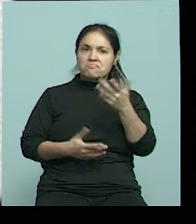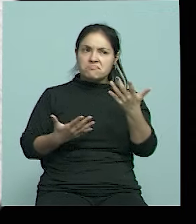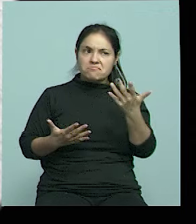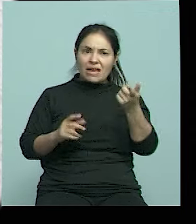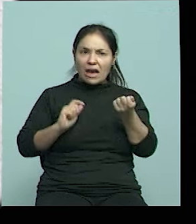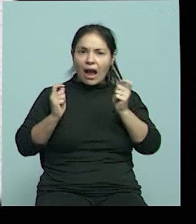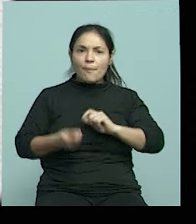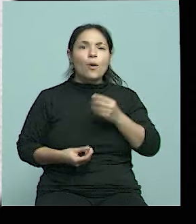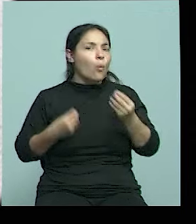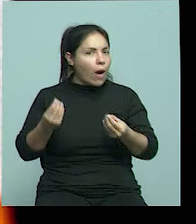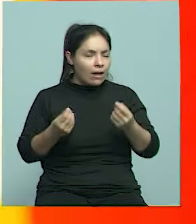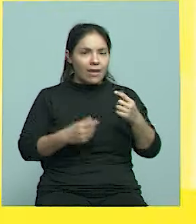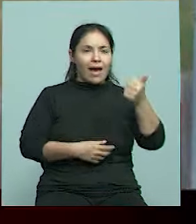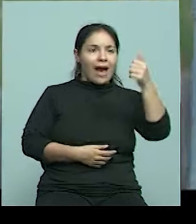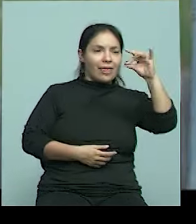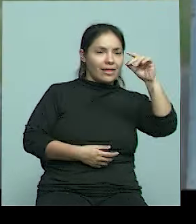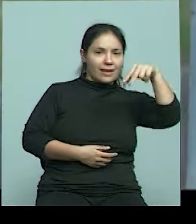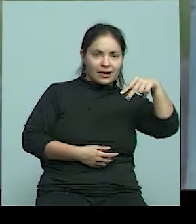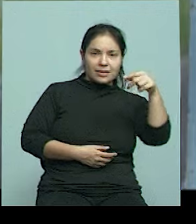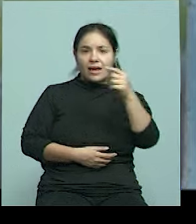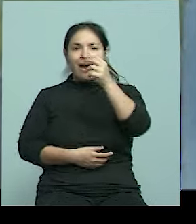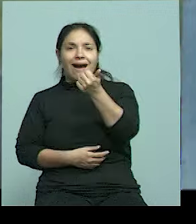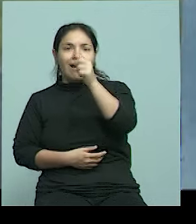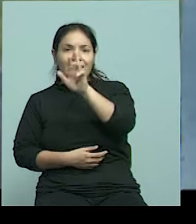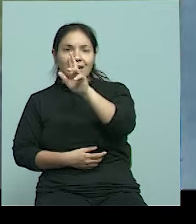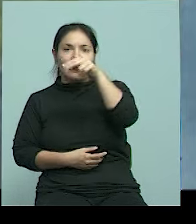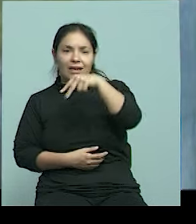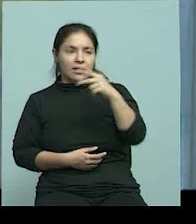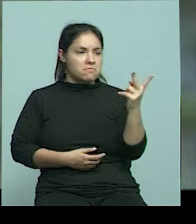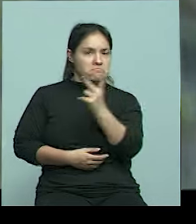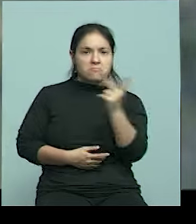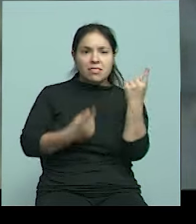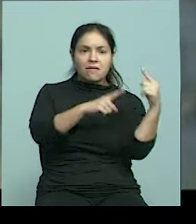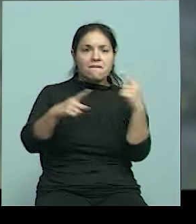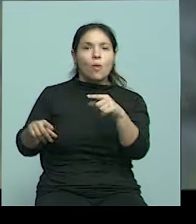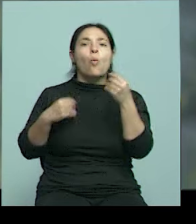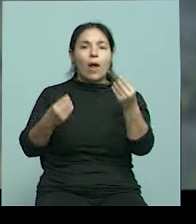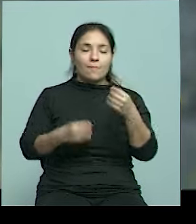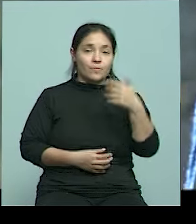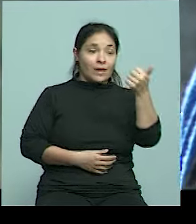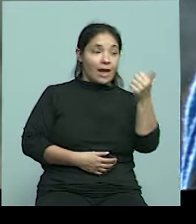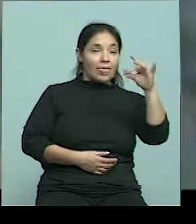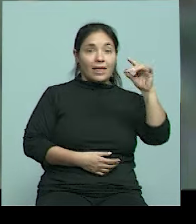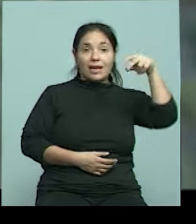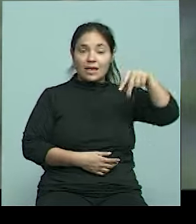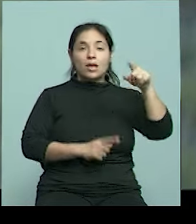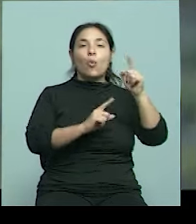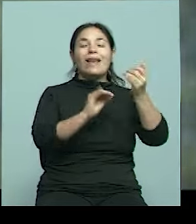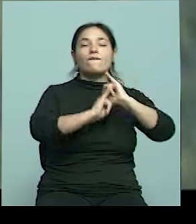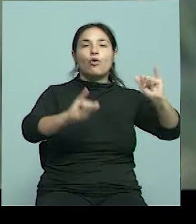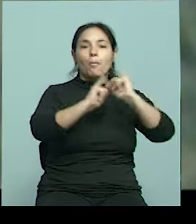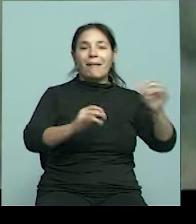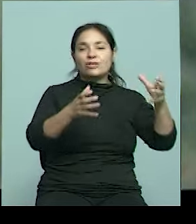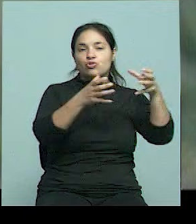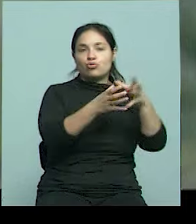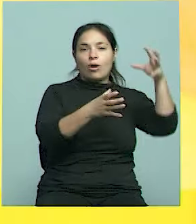muta? ¿Cuál es la diferencia entre ADN y ARN? Sí. El ADN es como si fuera el molde que tiene toda la información